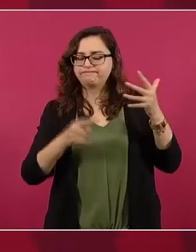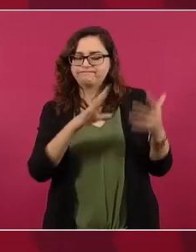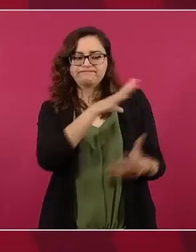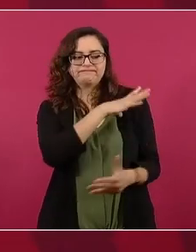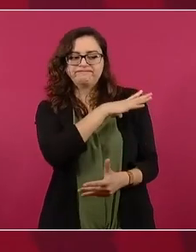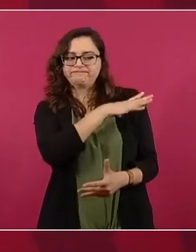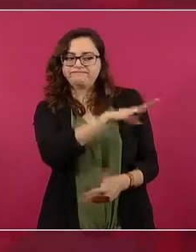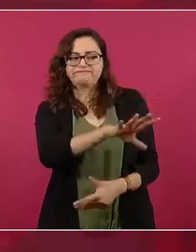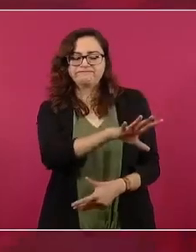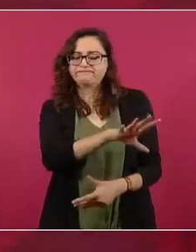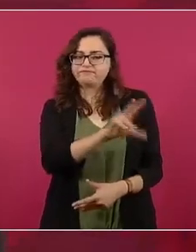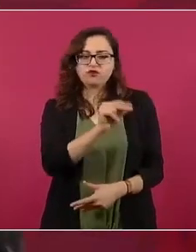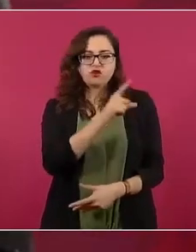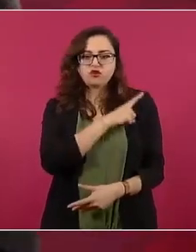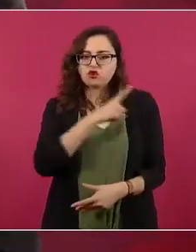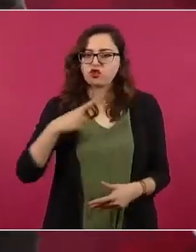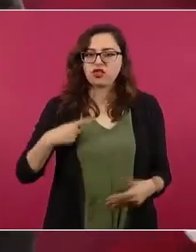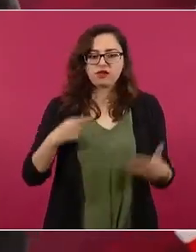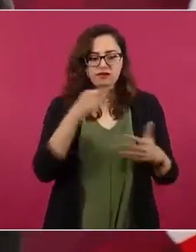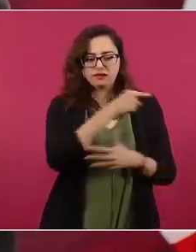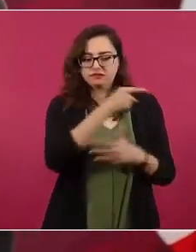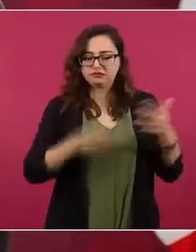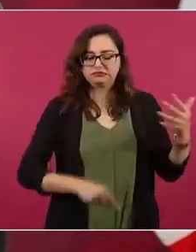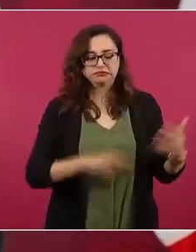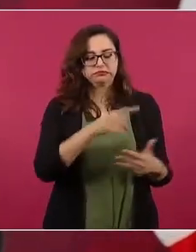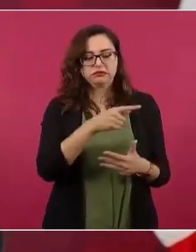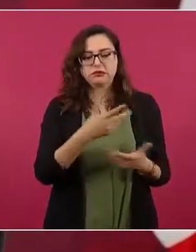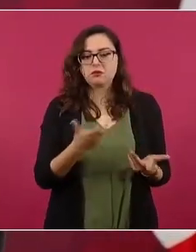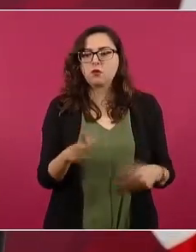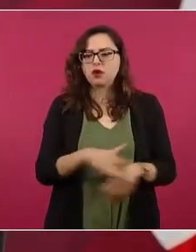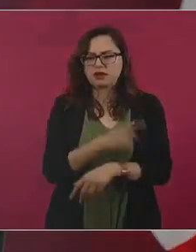científica, pero humanista.